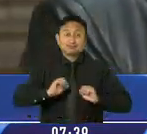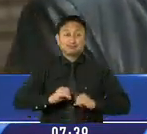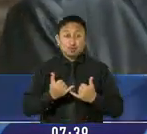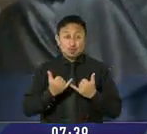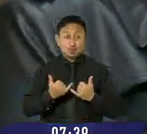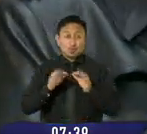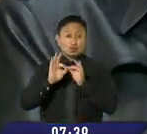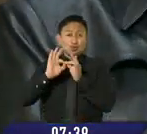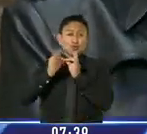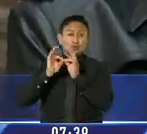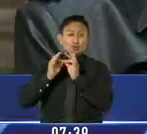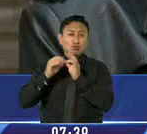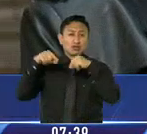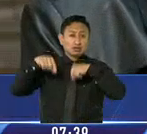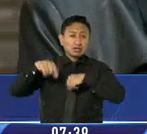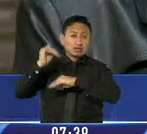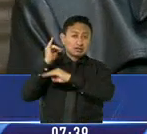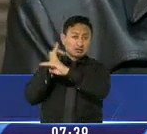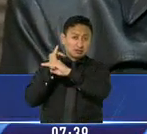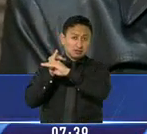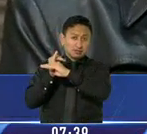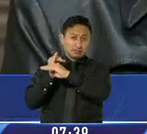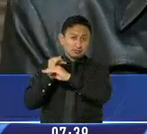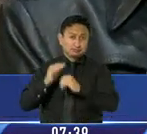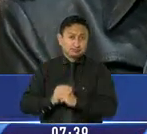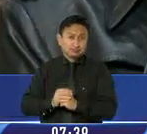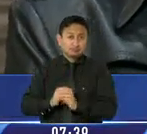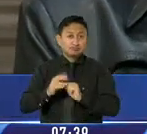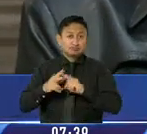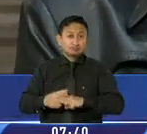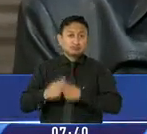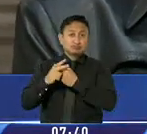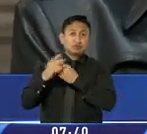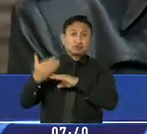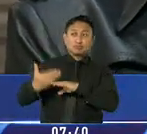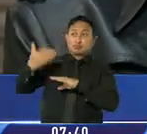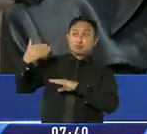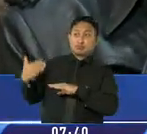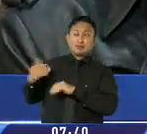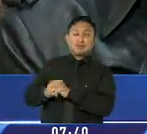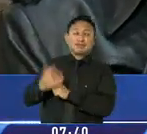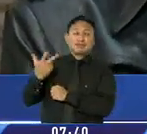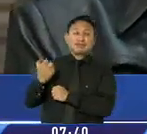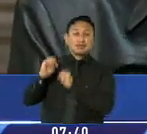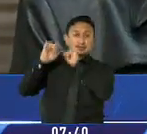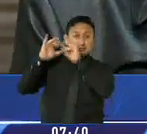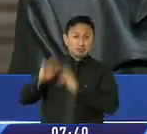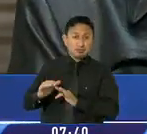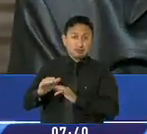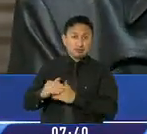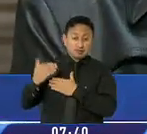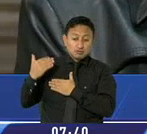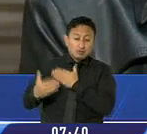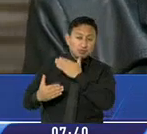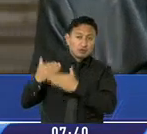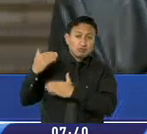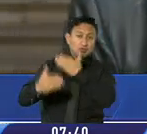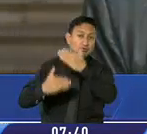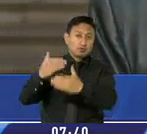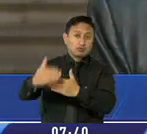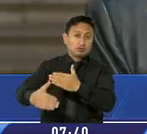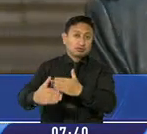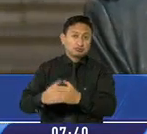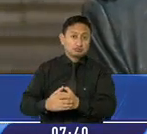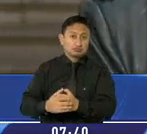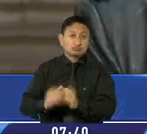está realizando aquí en la catedral inició desde el 13 de septiembre de este año y es una intervención que